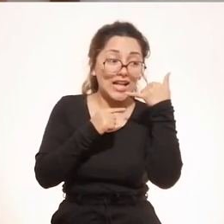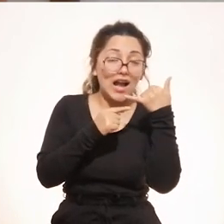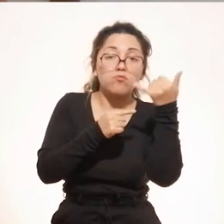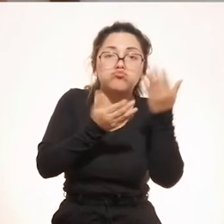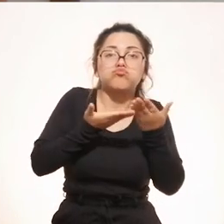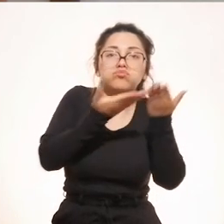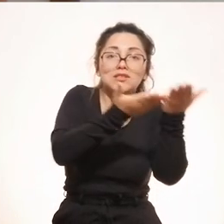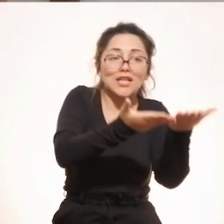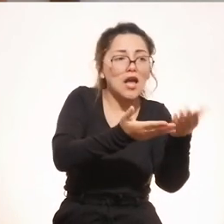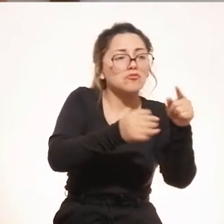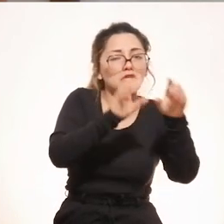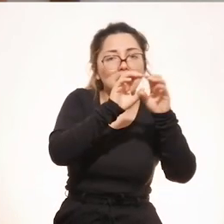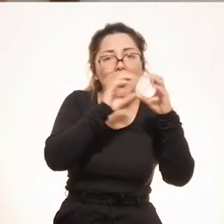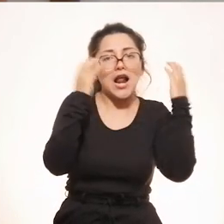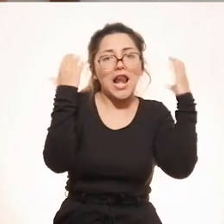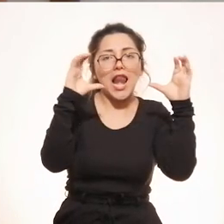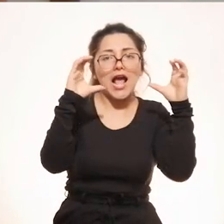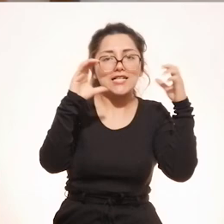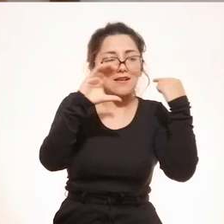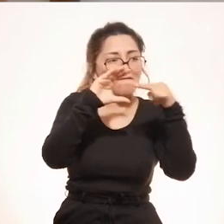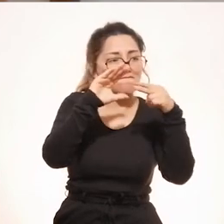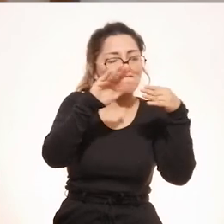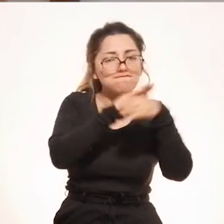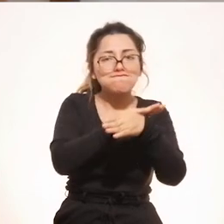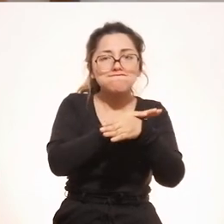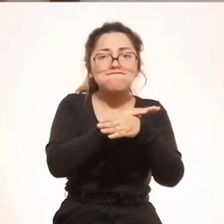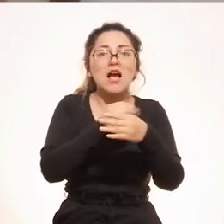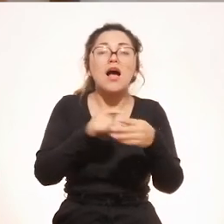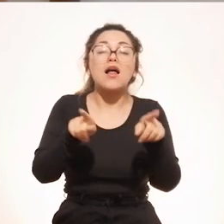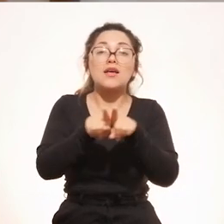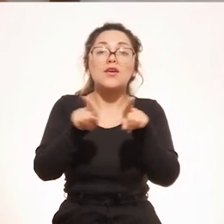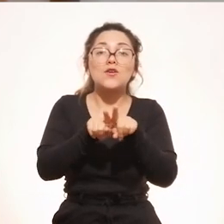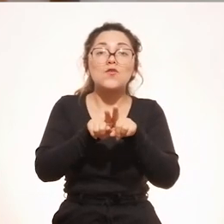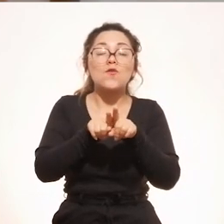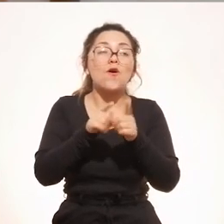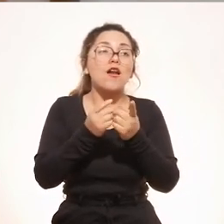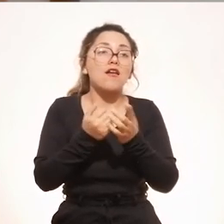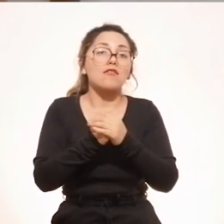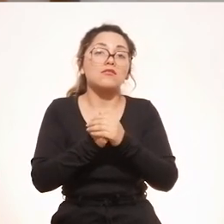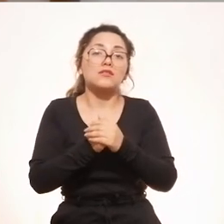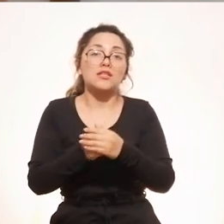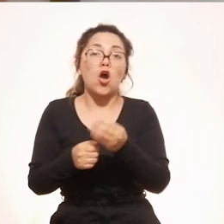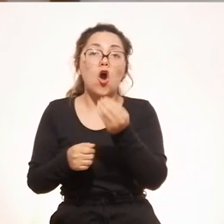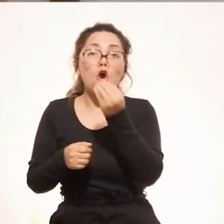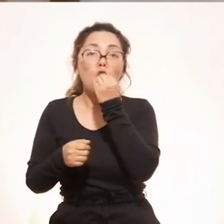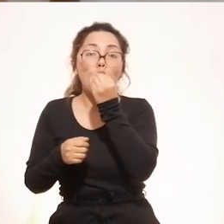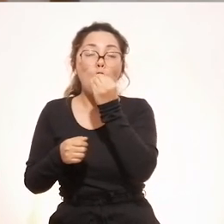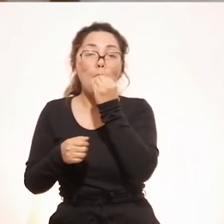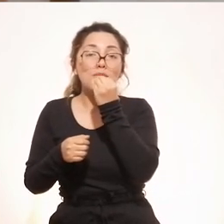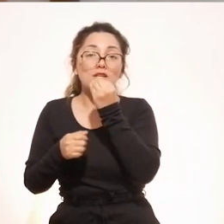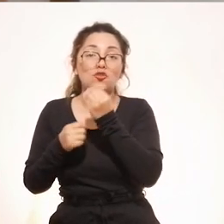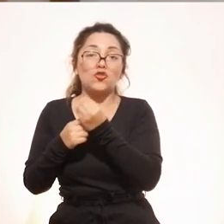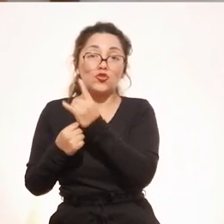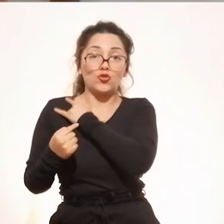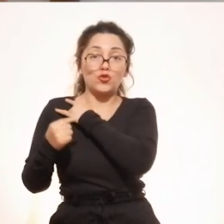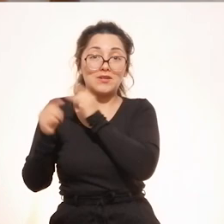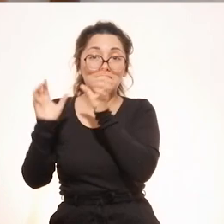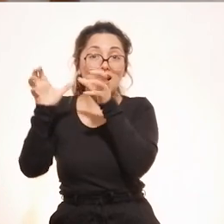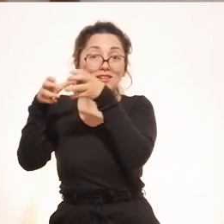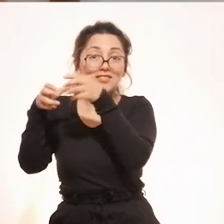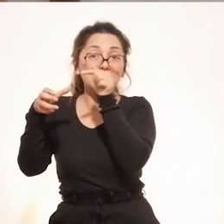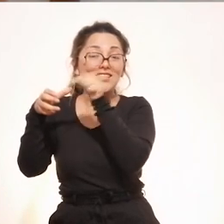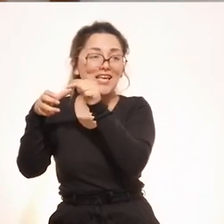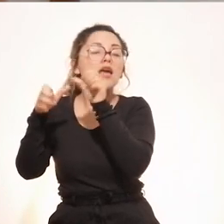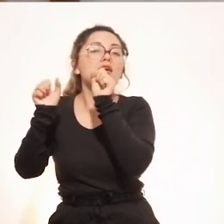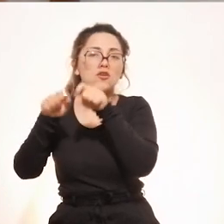sus actividades académicas virtuales y harán uso también del servicio del comedor universitario